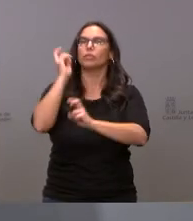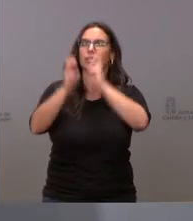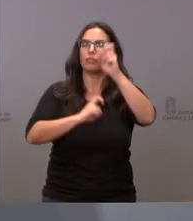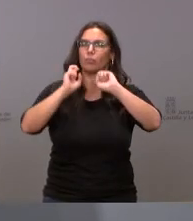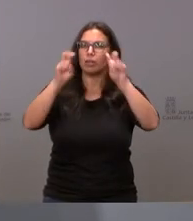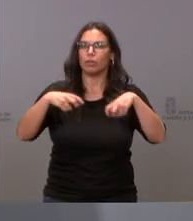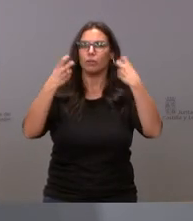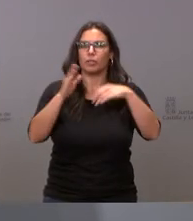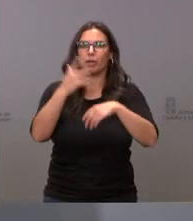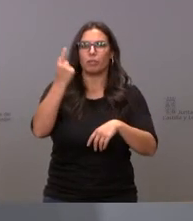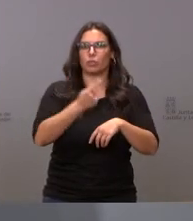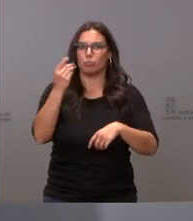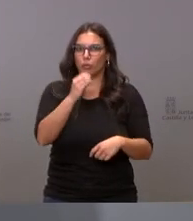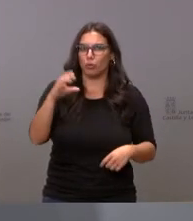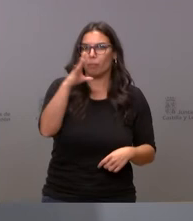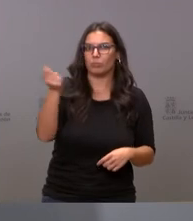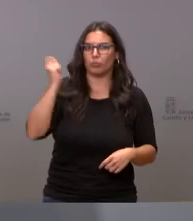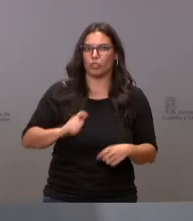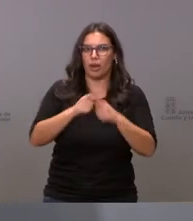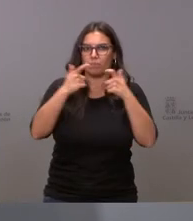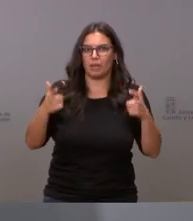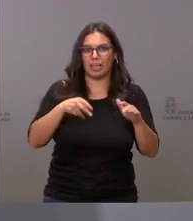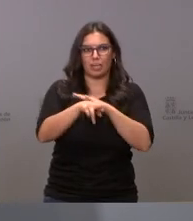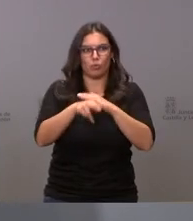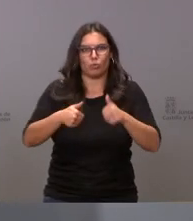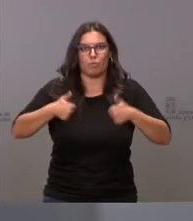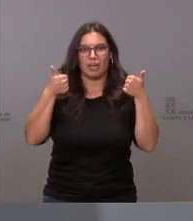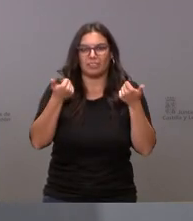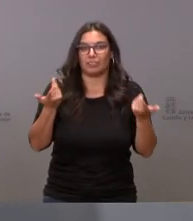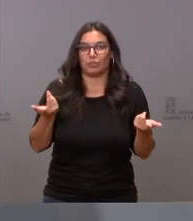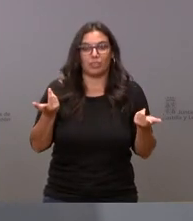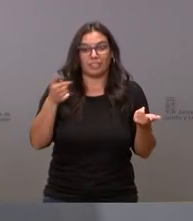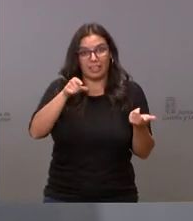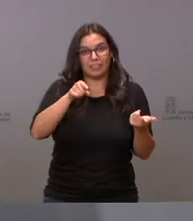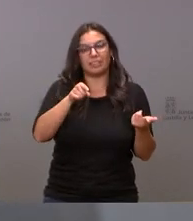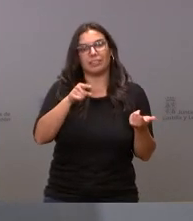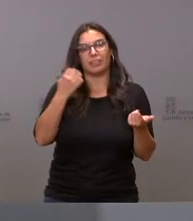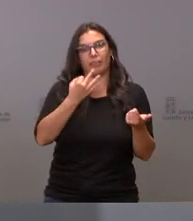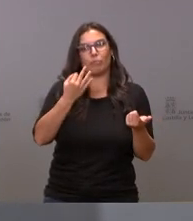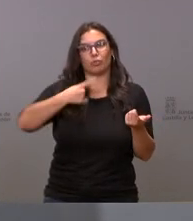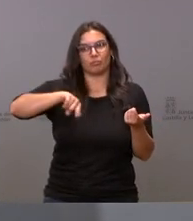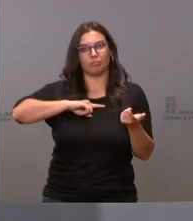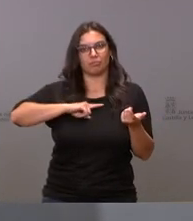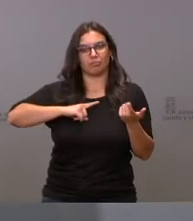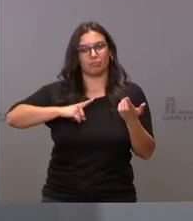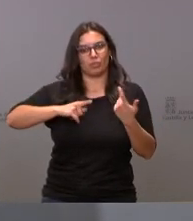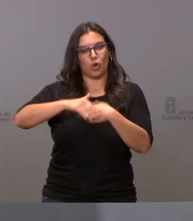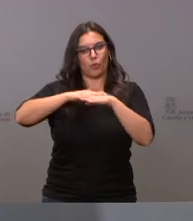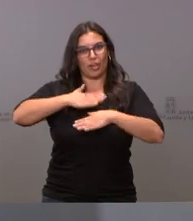presupuesto de más personal de más medios a la atención primaria y eso es en que tenemos que estar quienes gobernamos